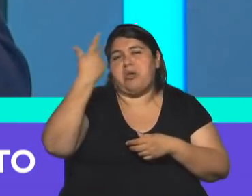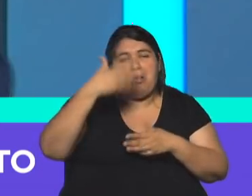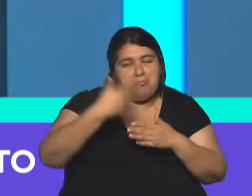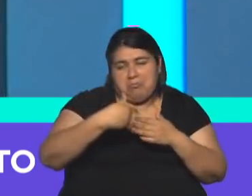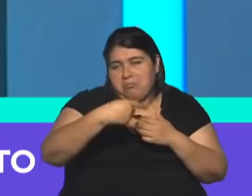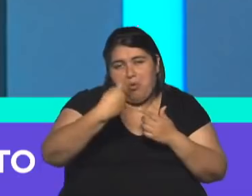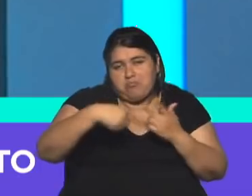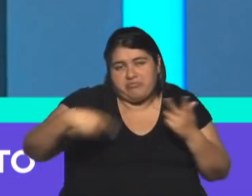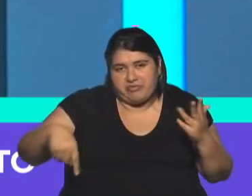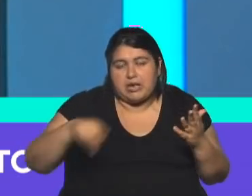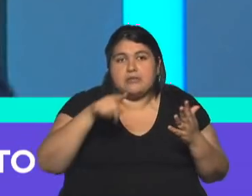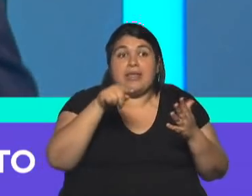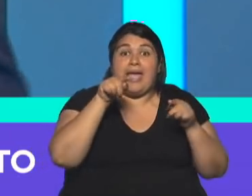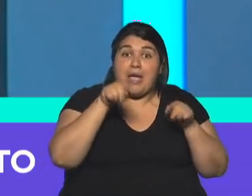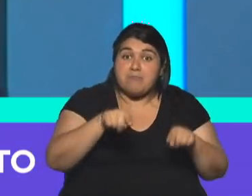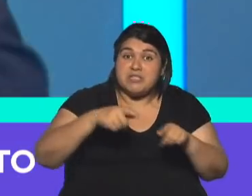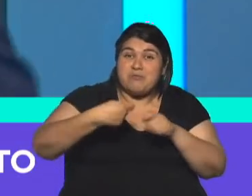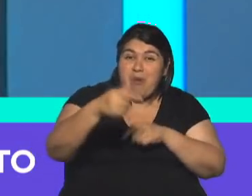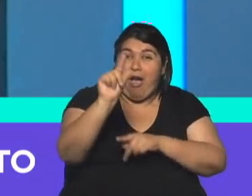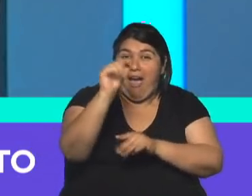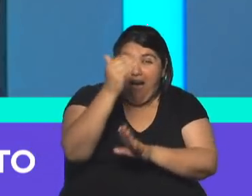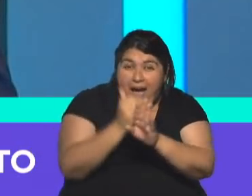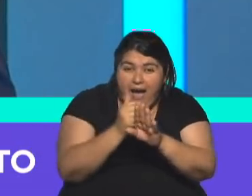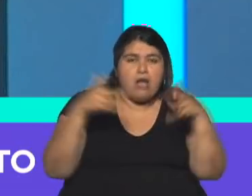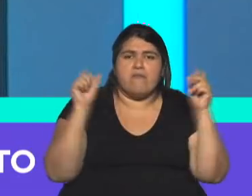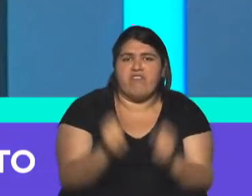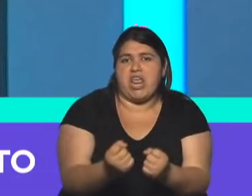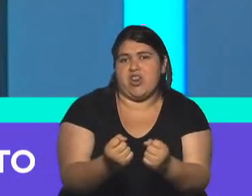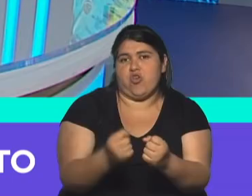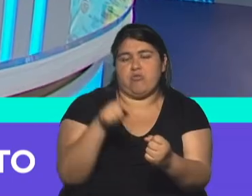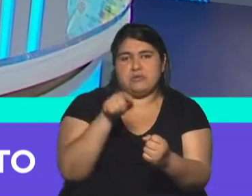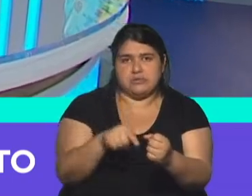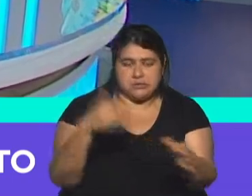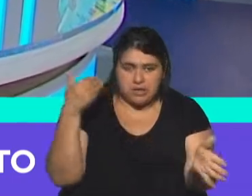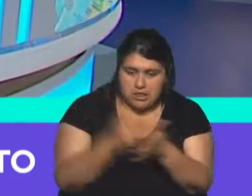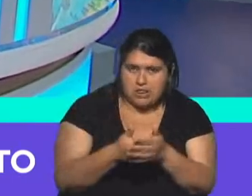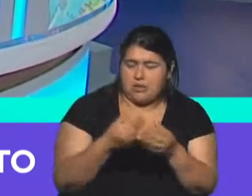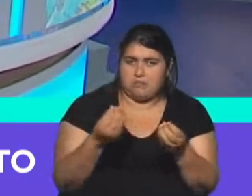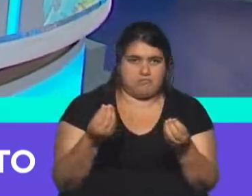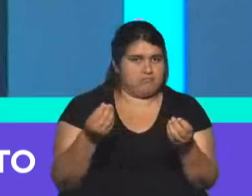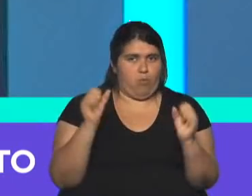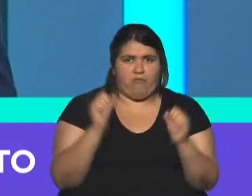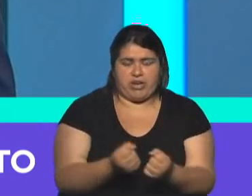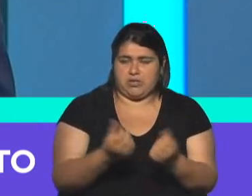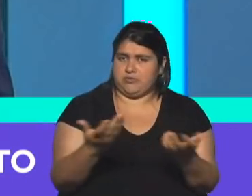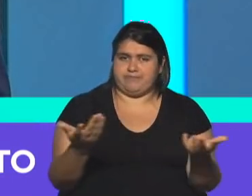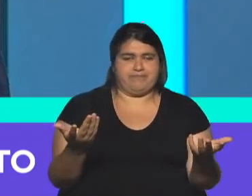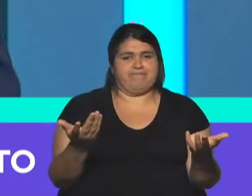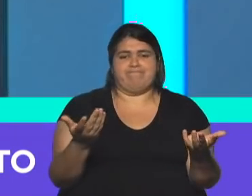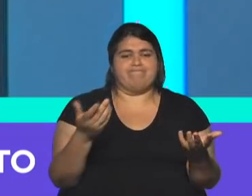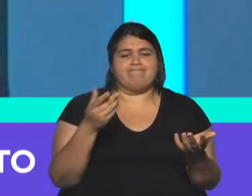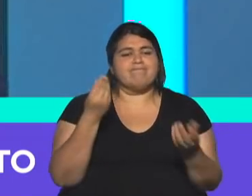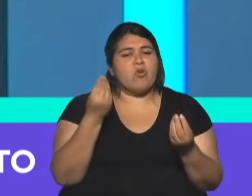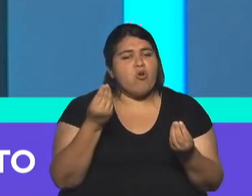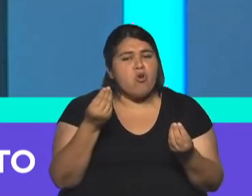Entonces salieron a frenar eso, un poquito tarde quizás, ¿no? Claro. Sobre la hora te diría, casi sobre la hora. Entonces sale la mía